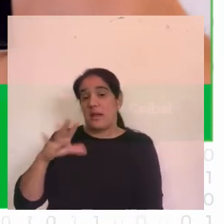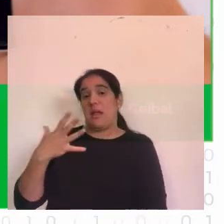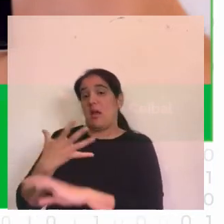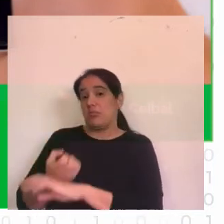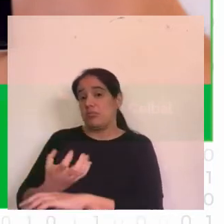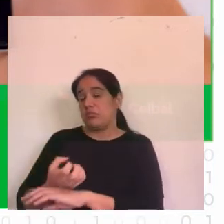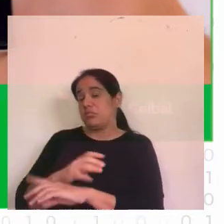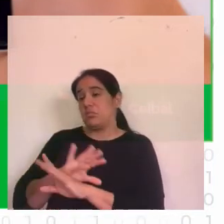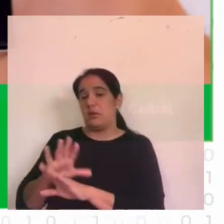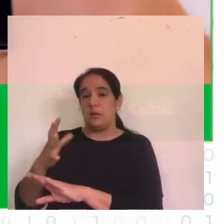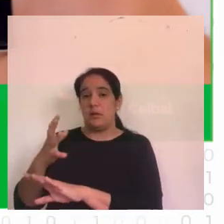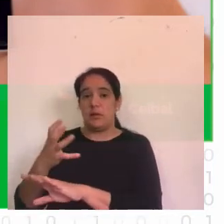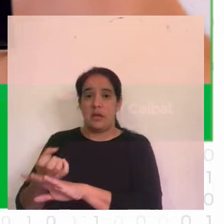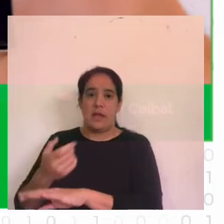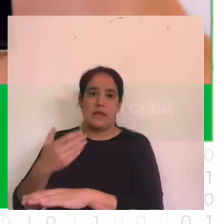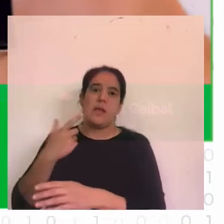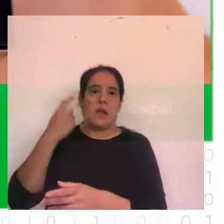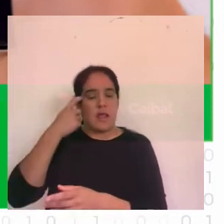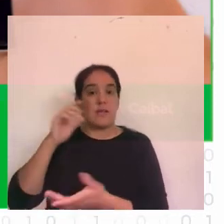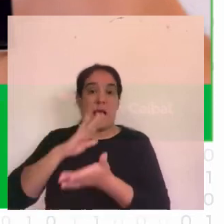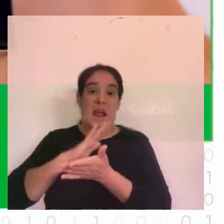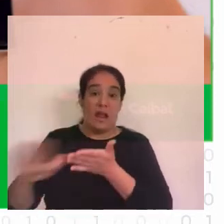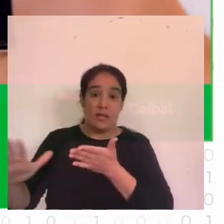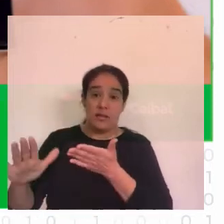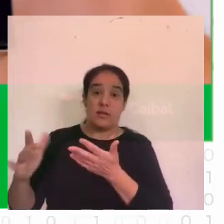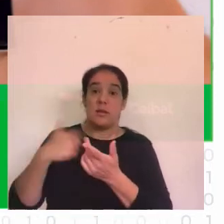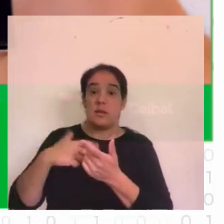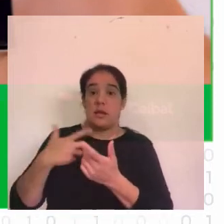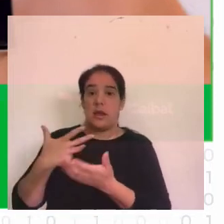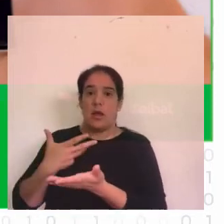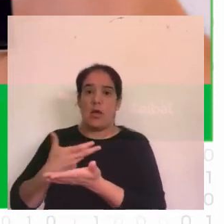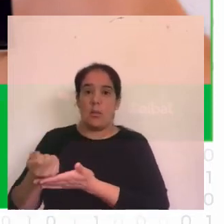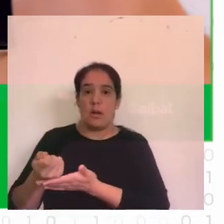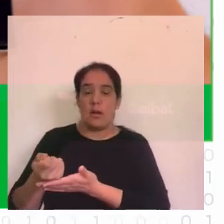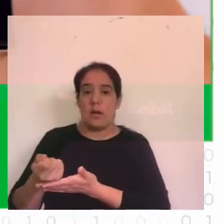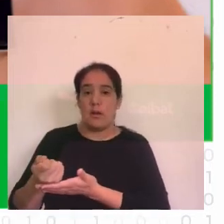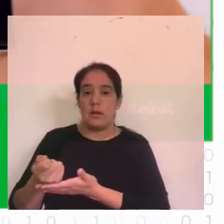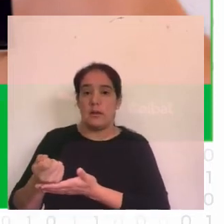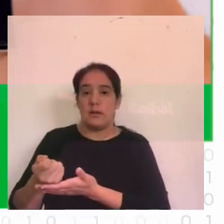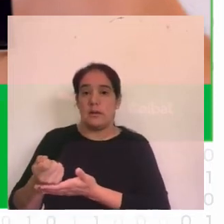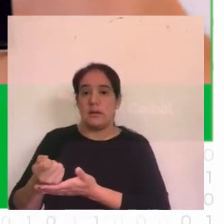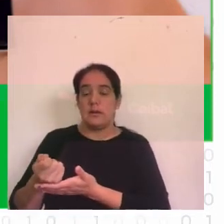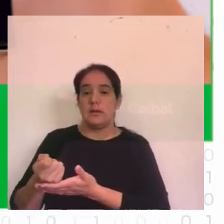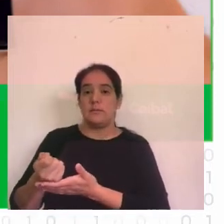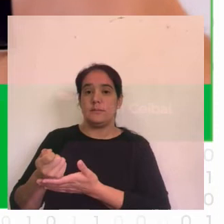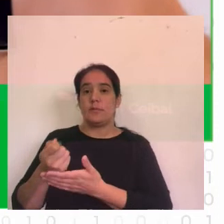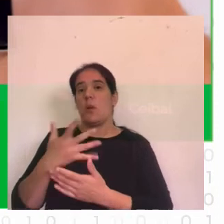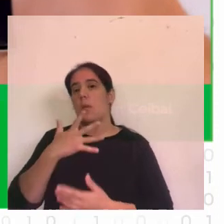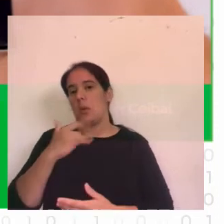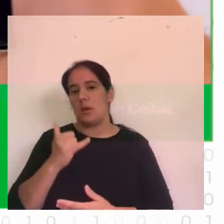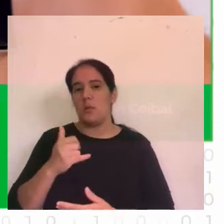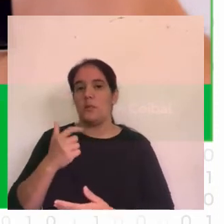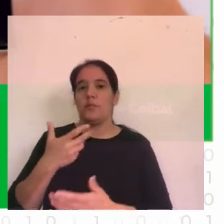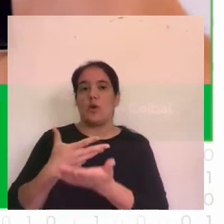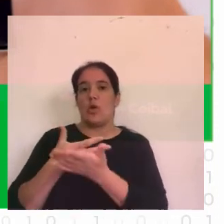Store que sea gratis y que quienes compran los servicios por ejemplo serían